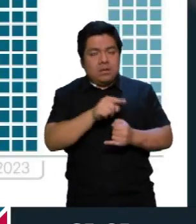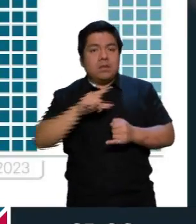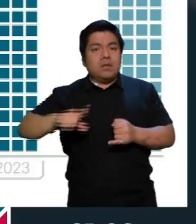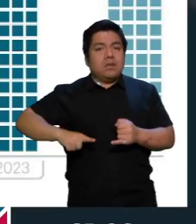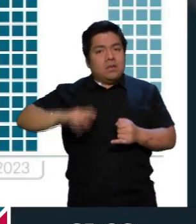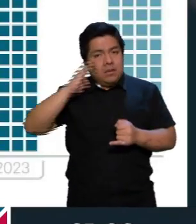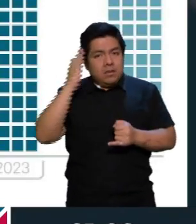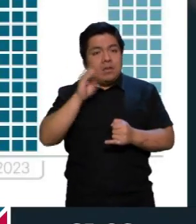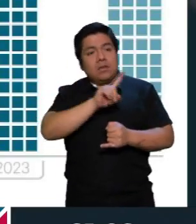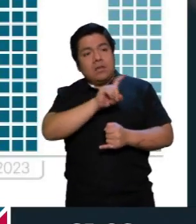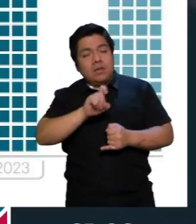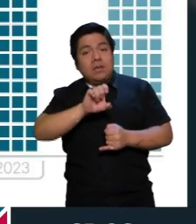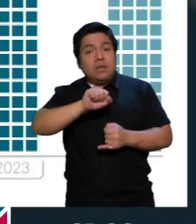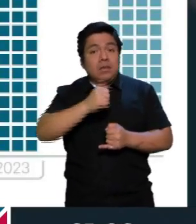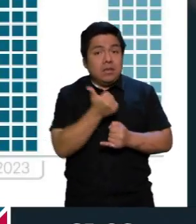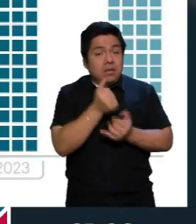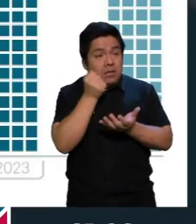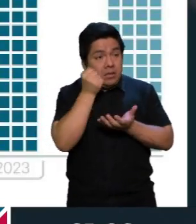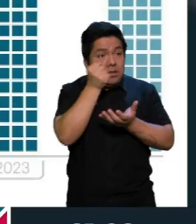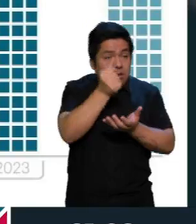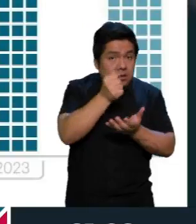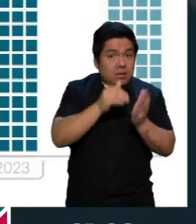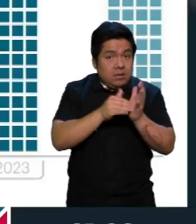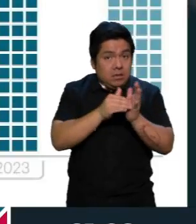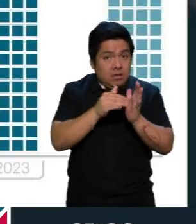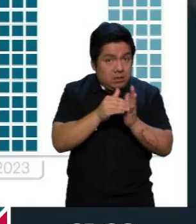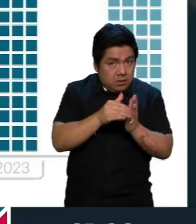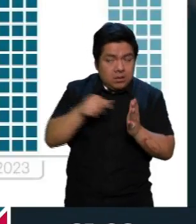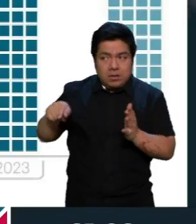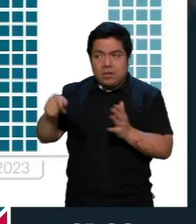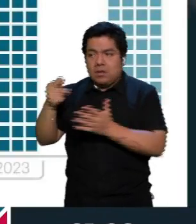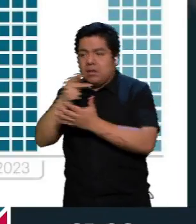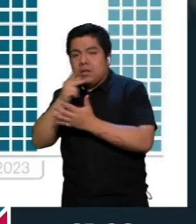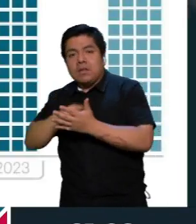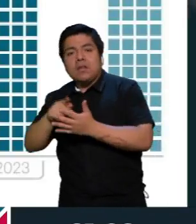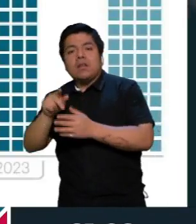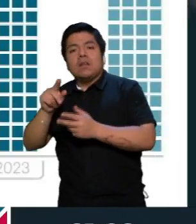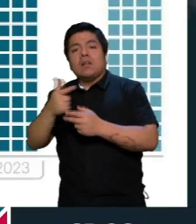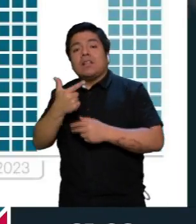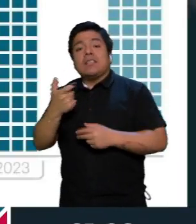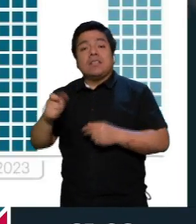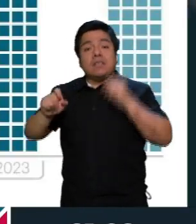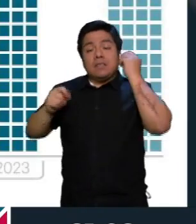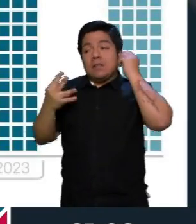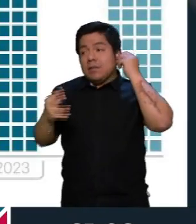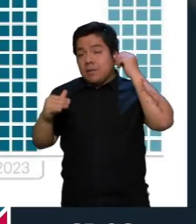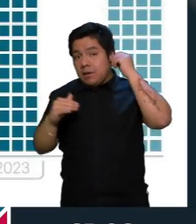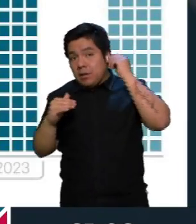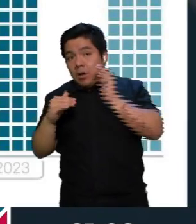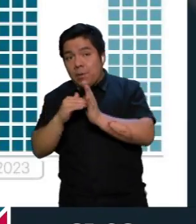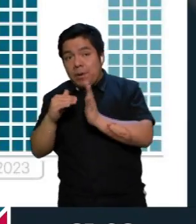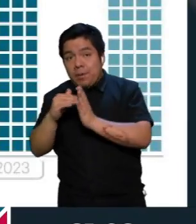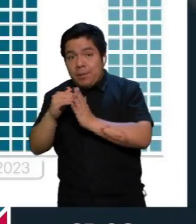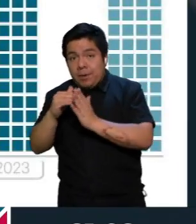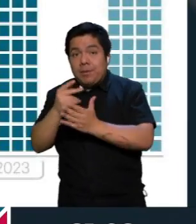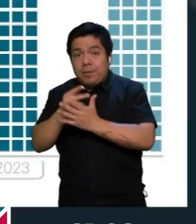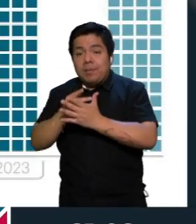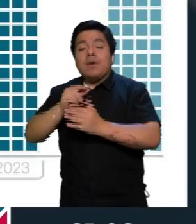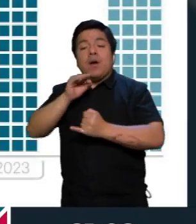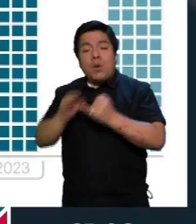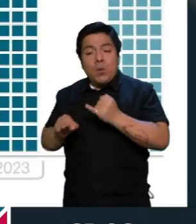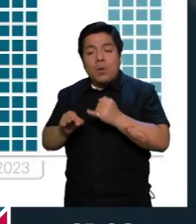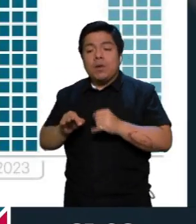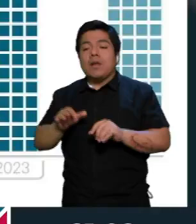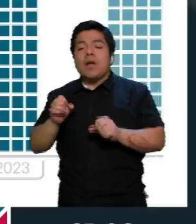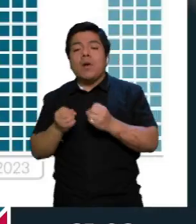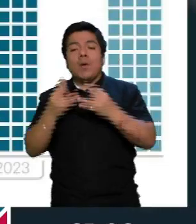destinó 166 mil millones de pesos y Pemex aportó 724 mil millones. El saldo final es